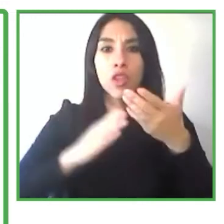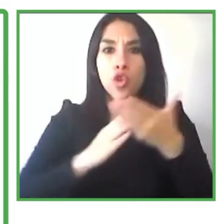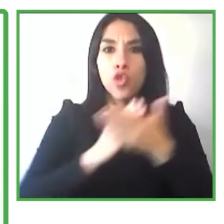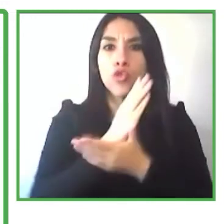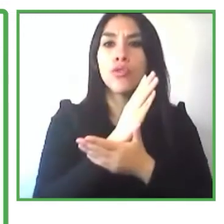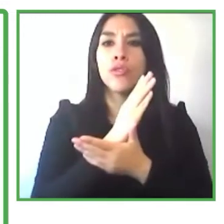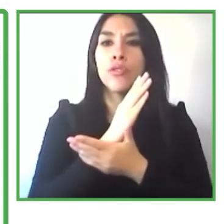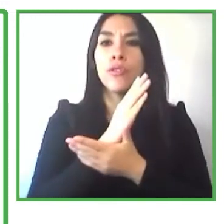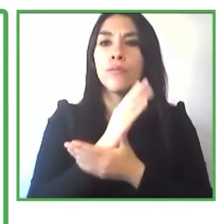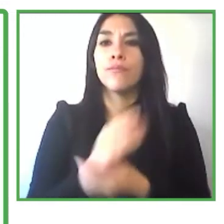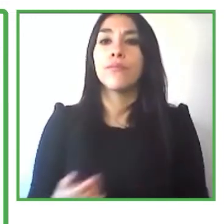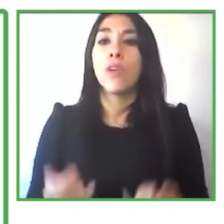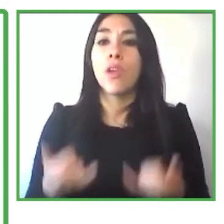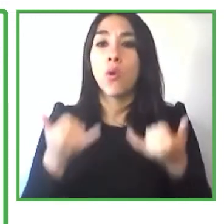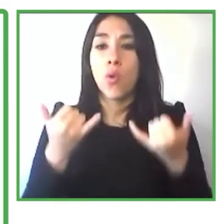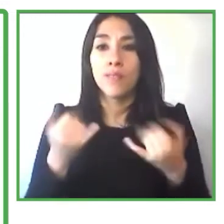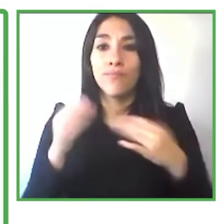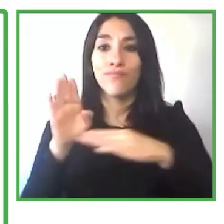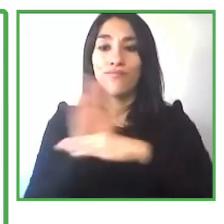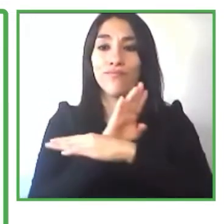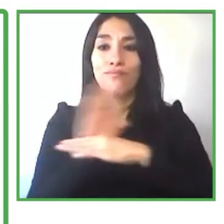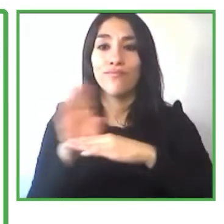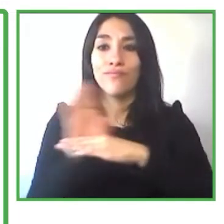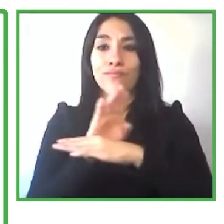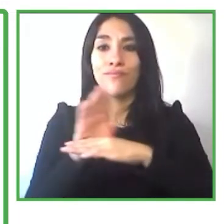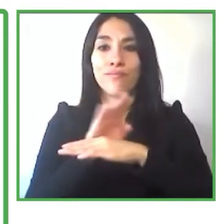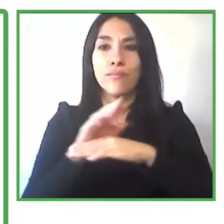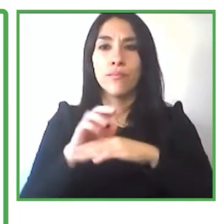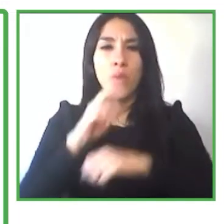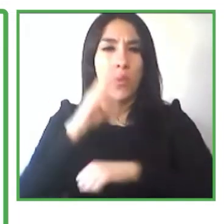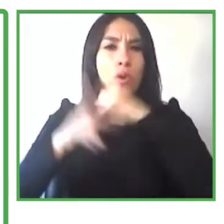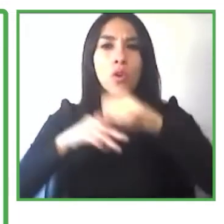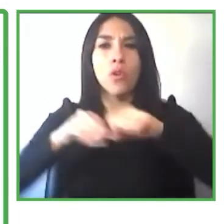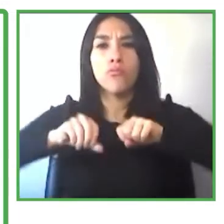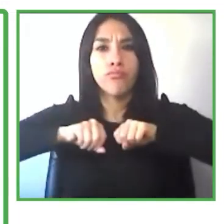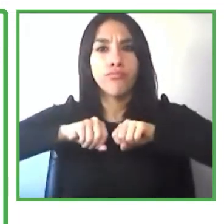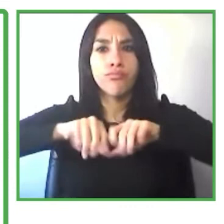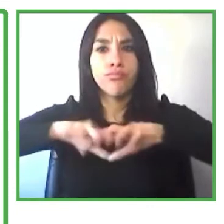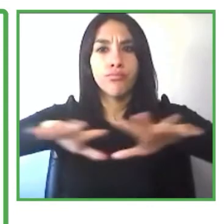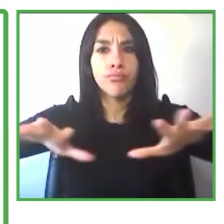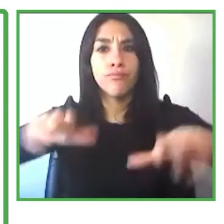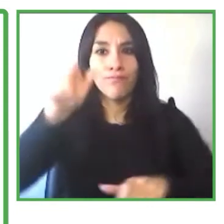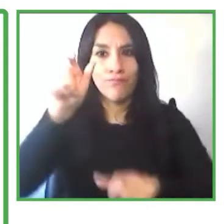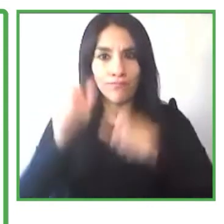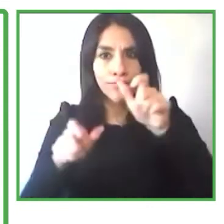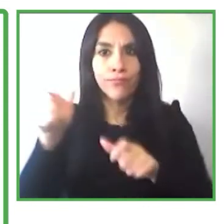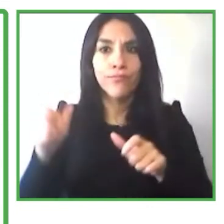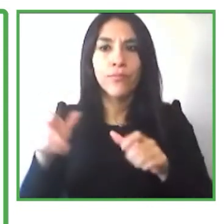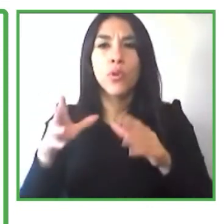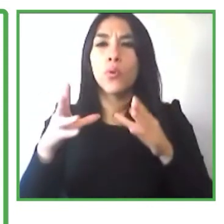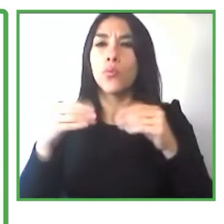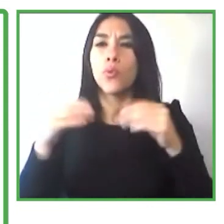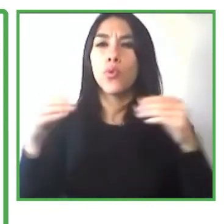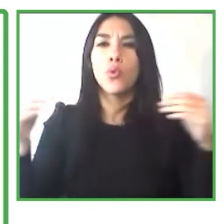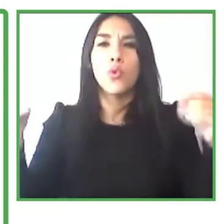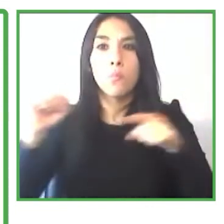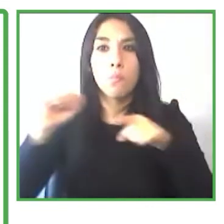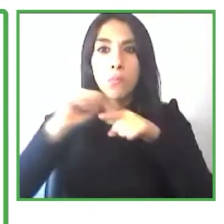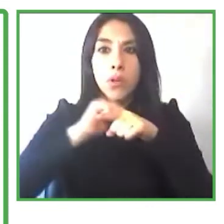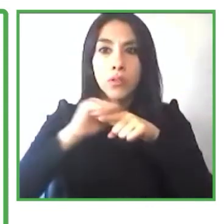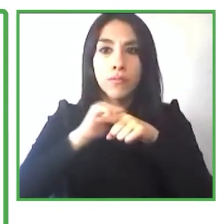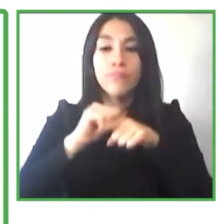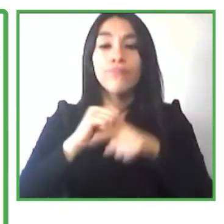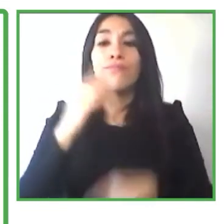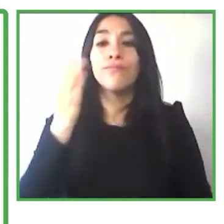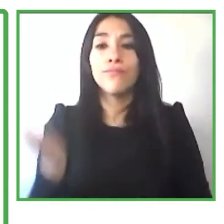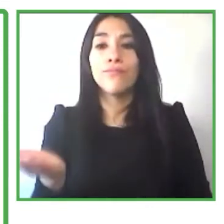multinacionales y a los miembros el promover sus buenas prácticas y esta red nacional